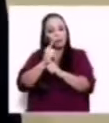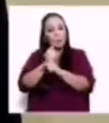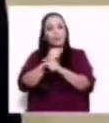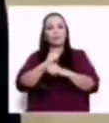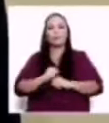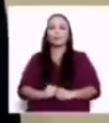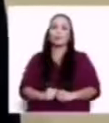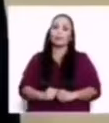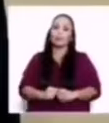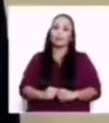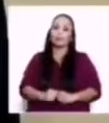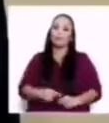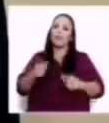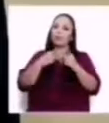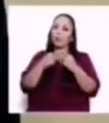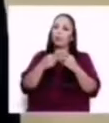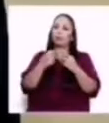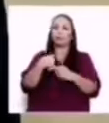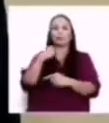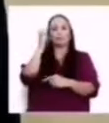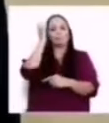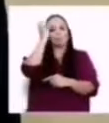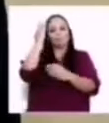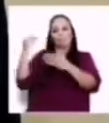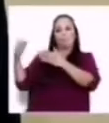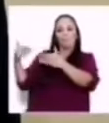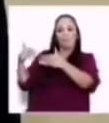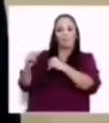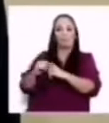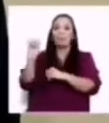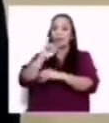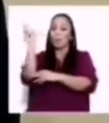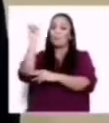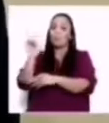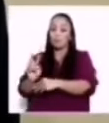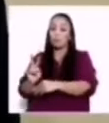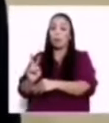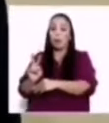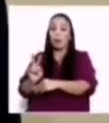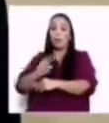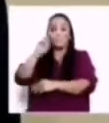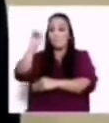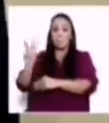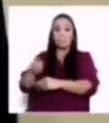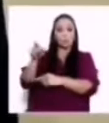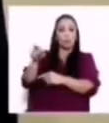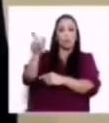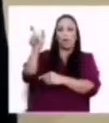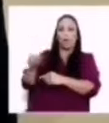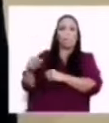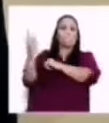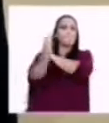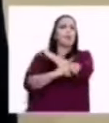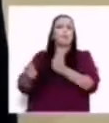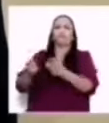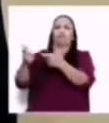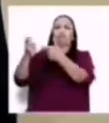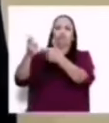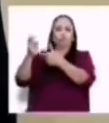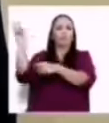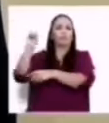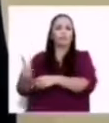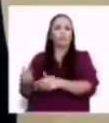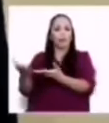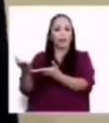preocupa a mí de Panamá, al igual que Venezuela. Venezuela es uno de los países más ricos del mundo, pero donde la